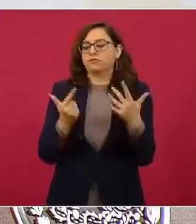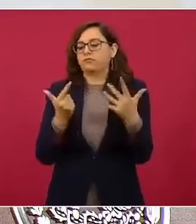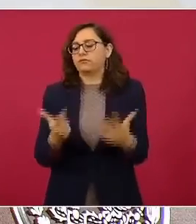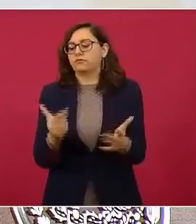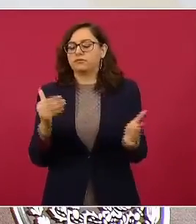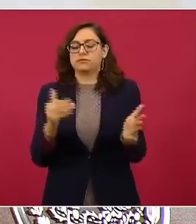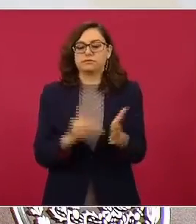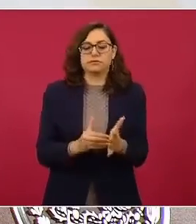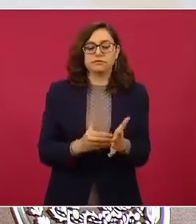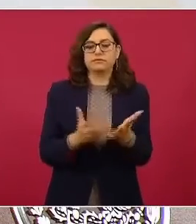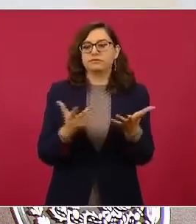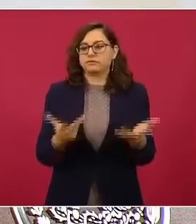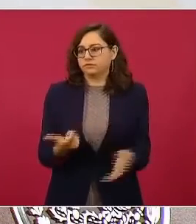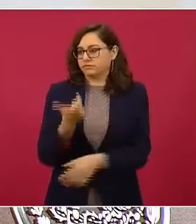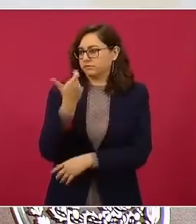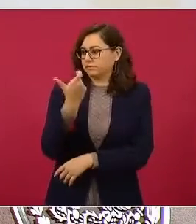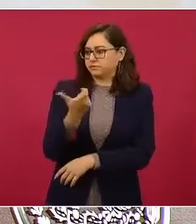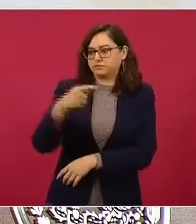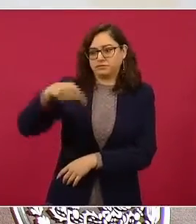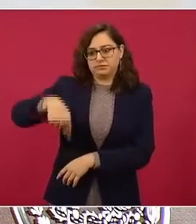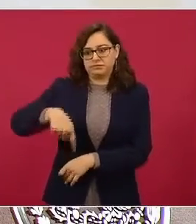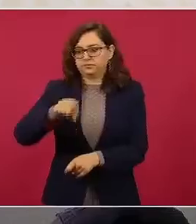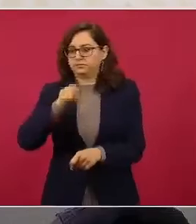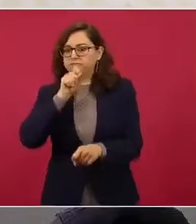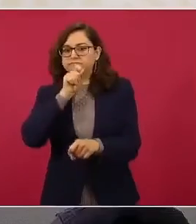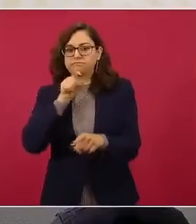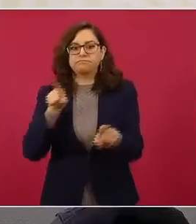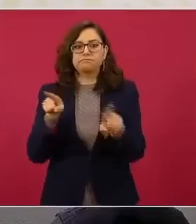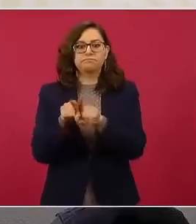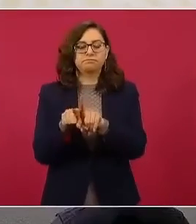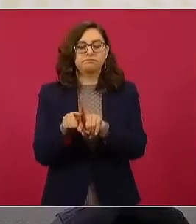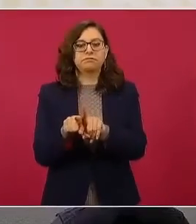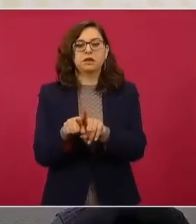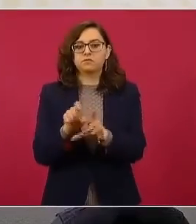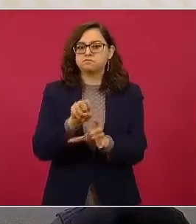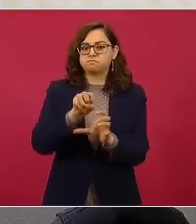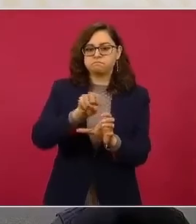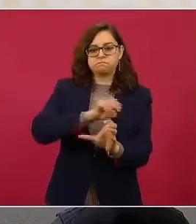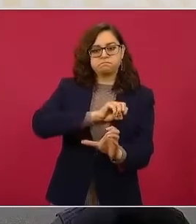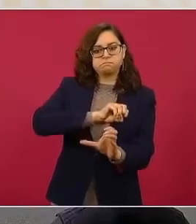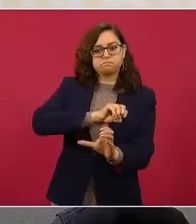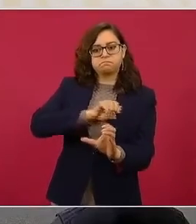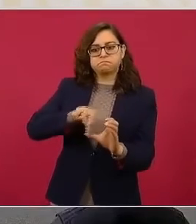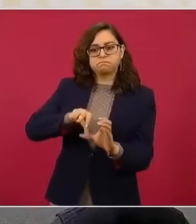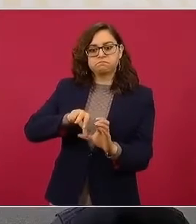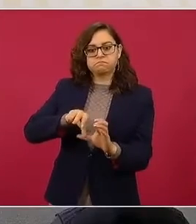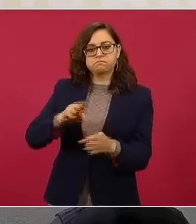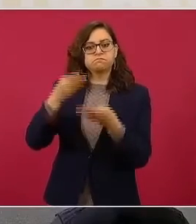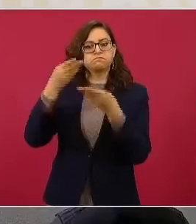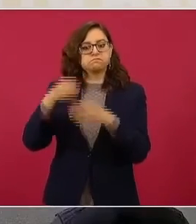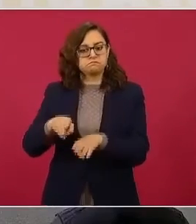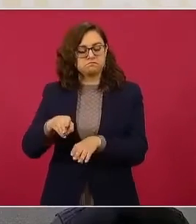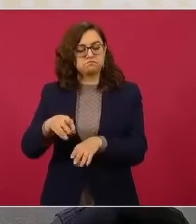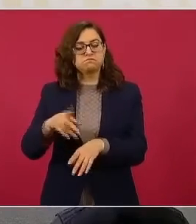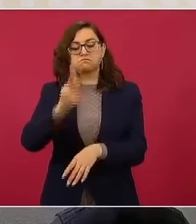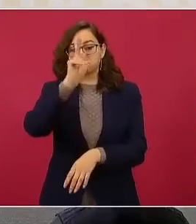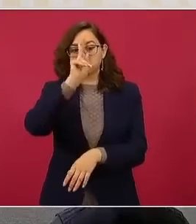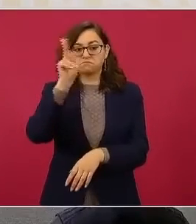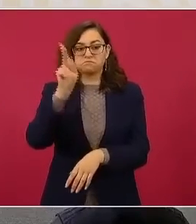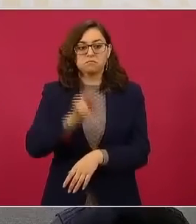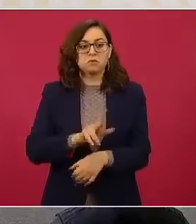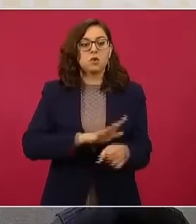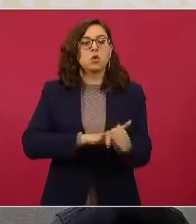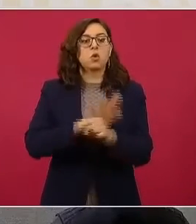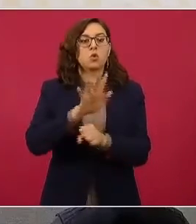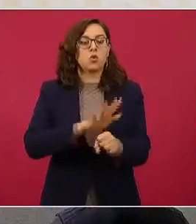pesos por los 350 dólares, mientras que en envío de depósito a cuenta la peor opción fue Golden